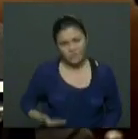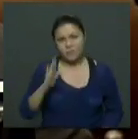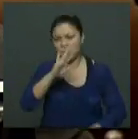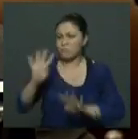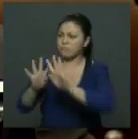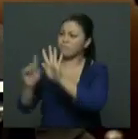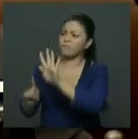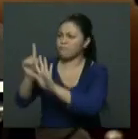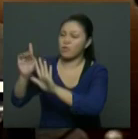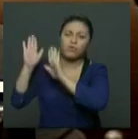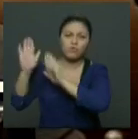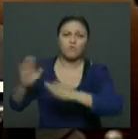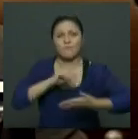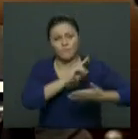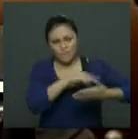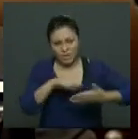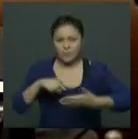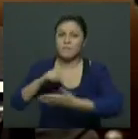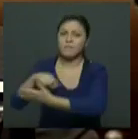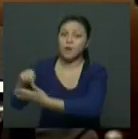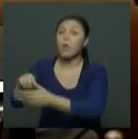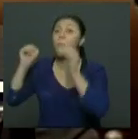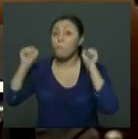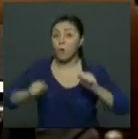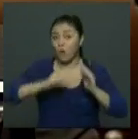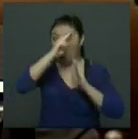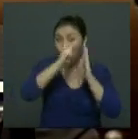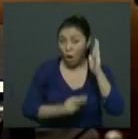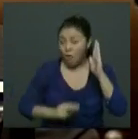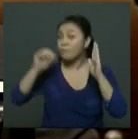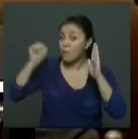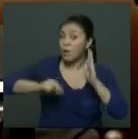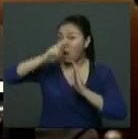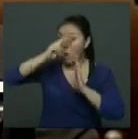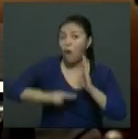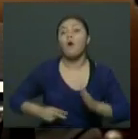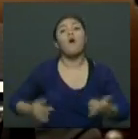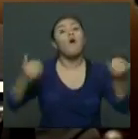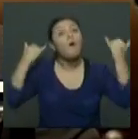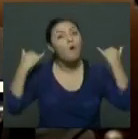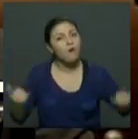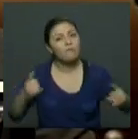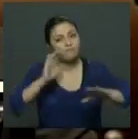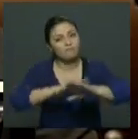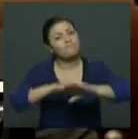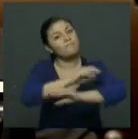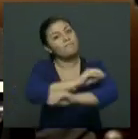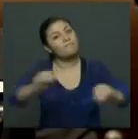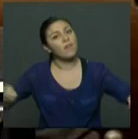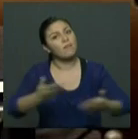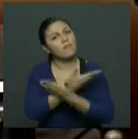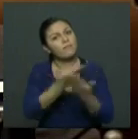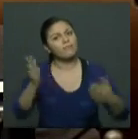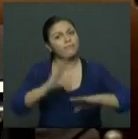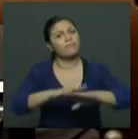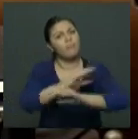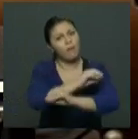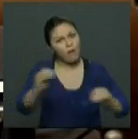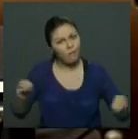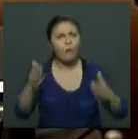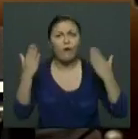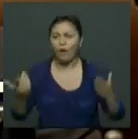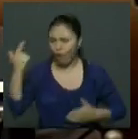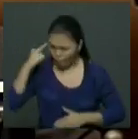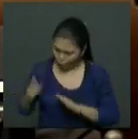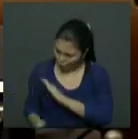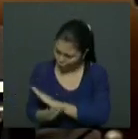Quisiera, señor presidente, si me lo permiten, leer esta constancia precisamente hoy, porque es un llamado también a que el ELN y el